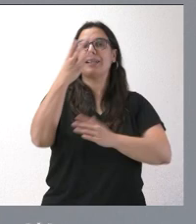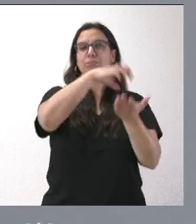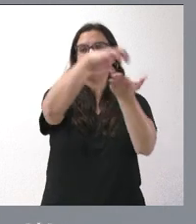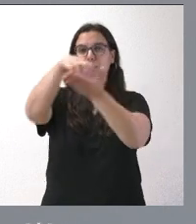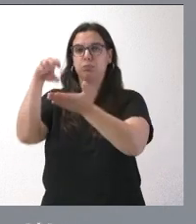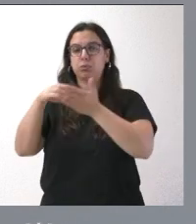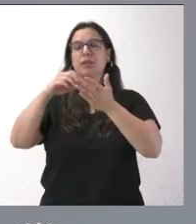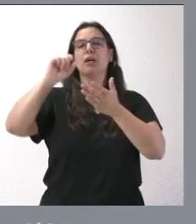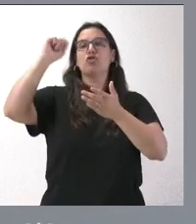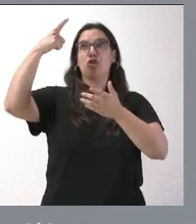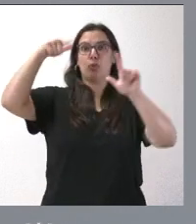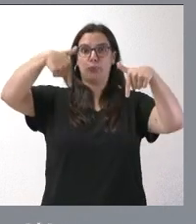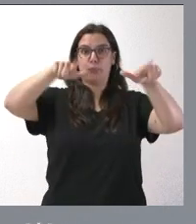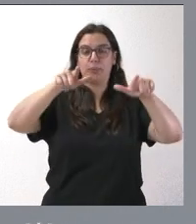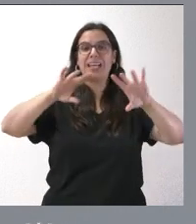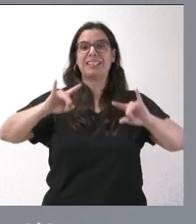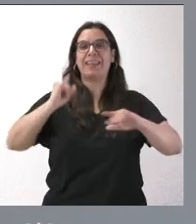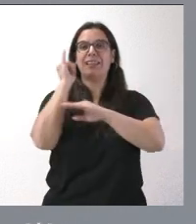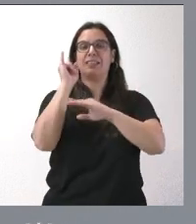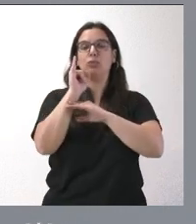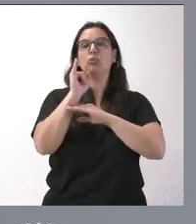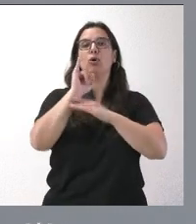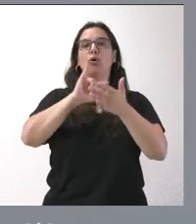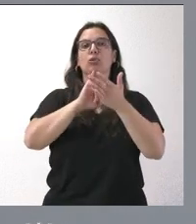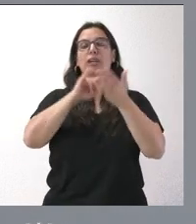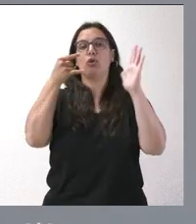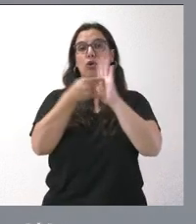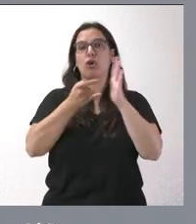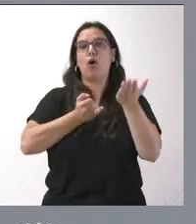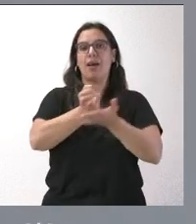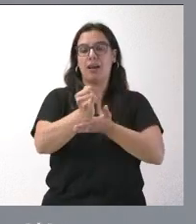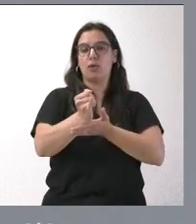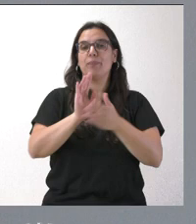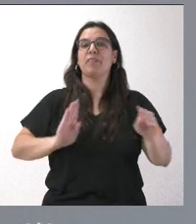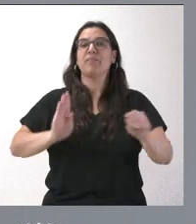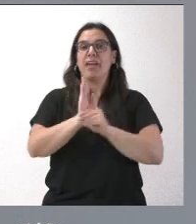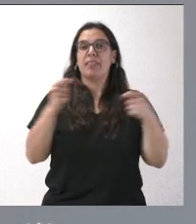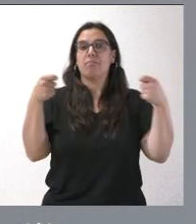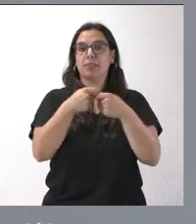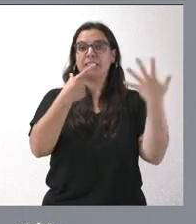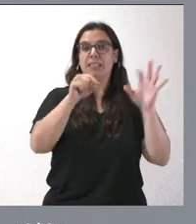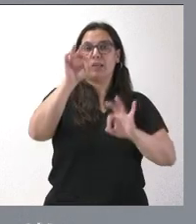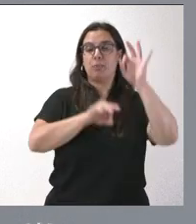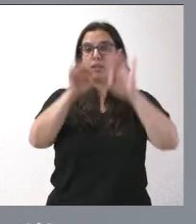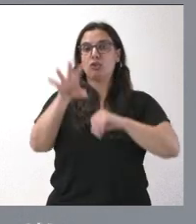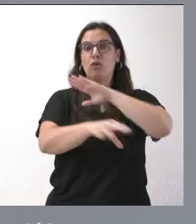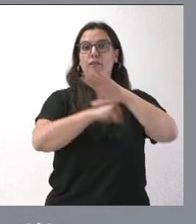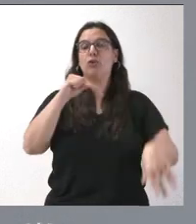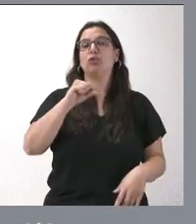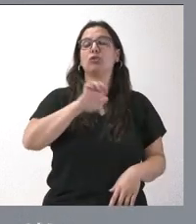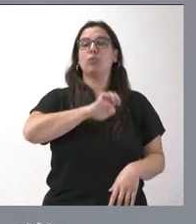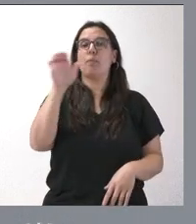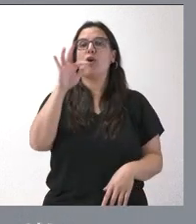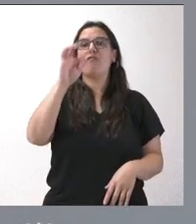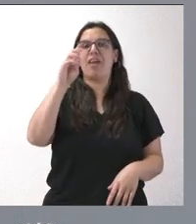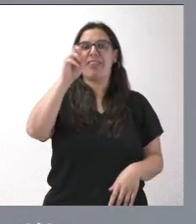fotovoltaicas en la sede del Instituto Tecnológico Agrario. Están financiados en un 60% con los fondos europeos FEDER.